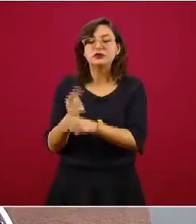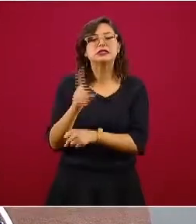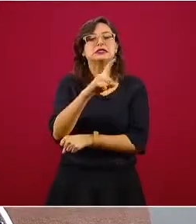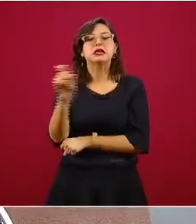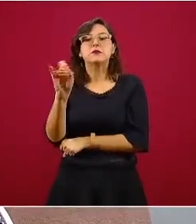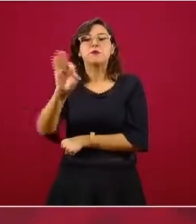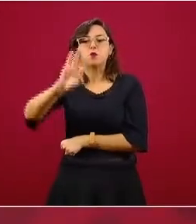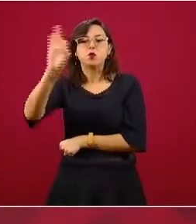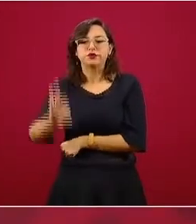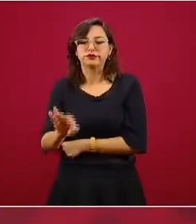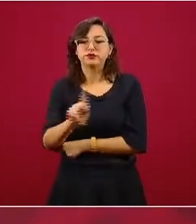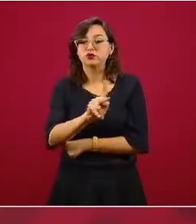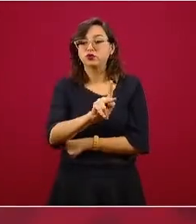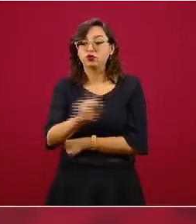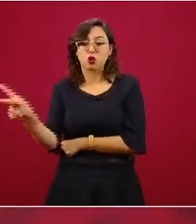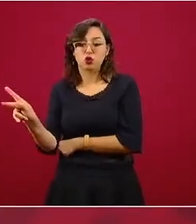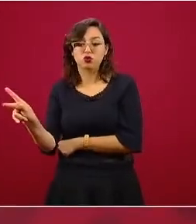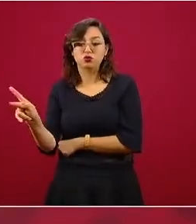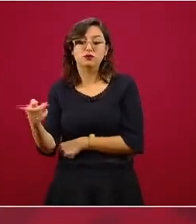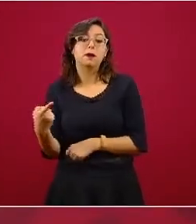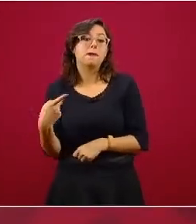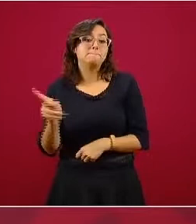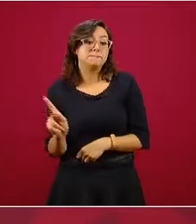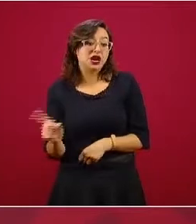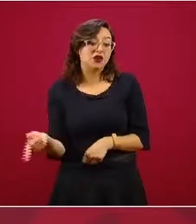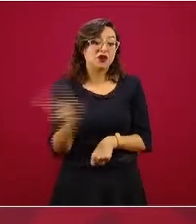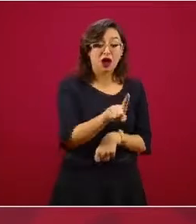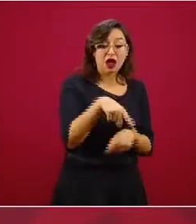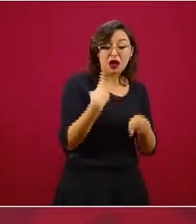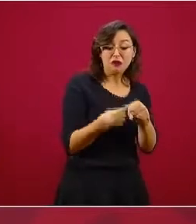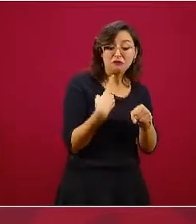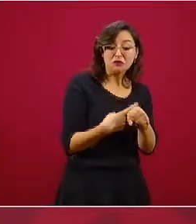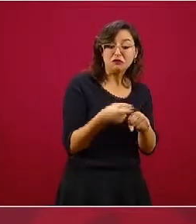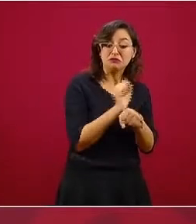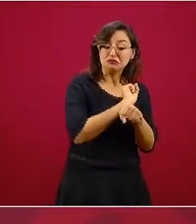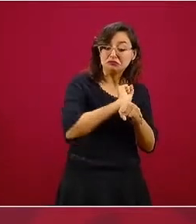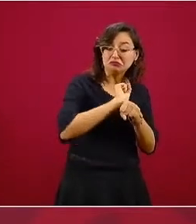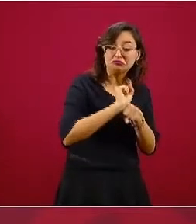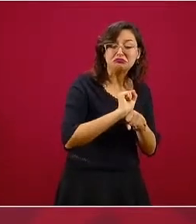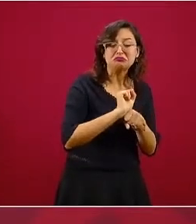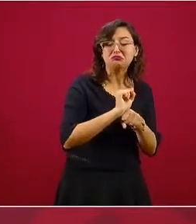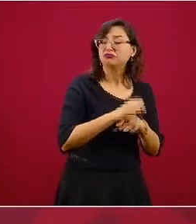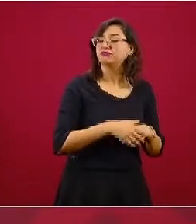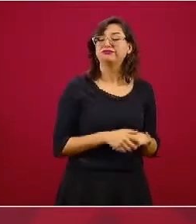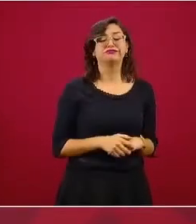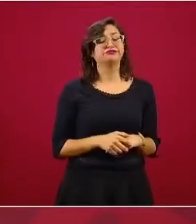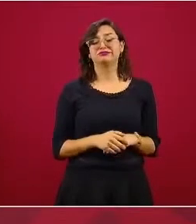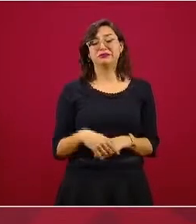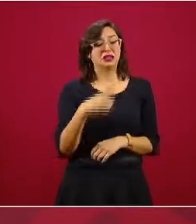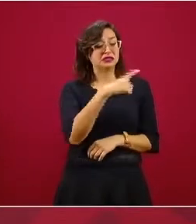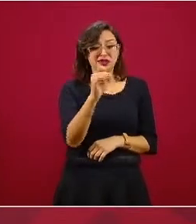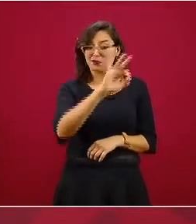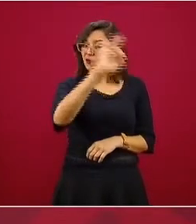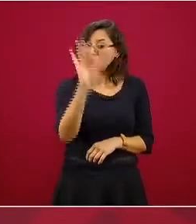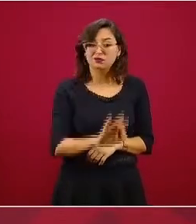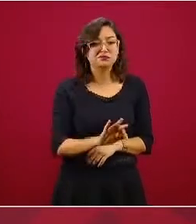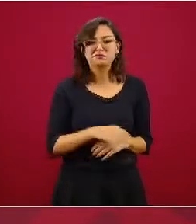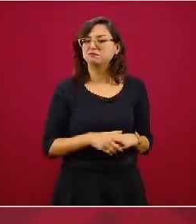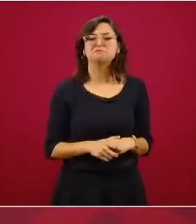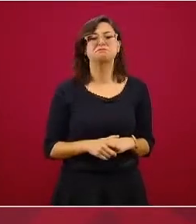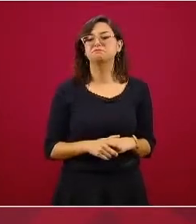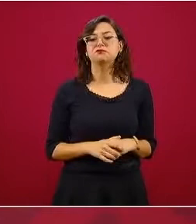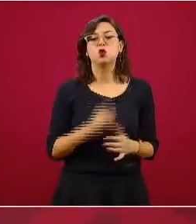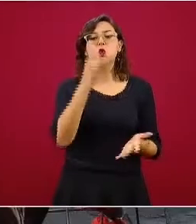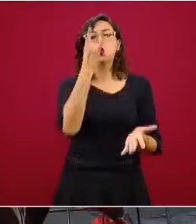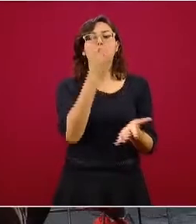100%. Pero los casos leves, desde el inicio hemos seleccionado que no ocurra en el 100%, sino sólo